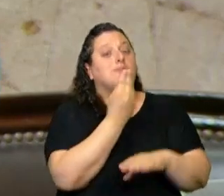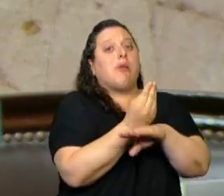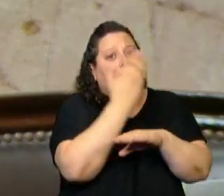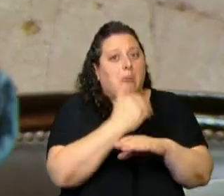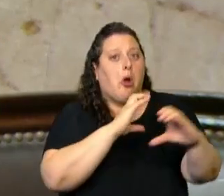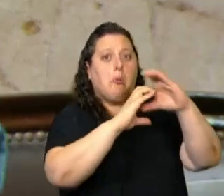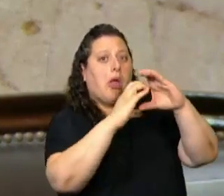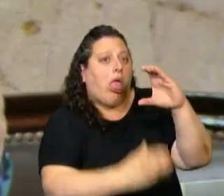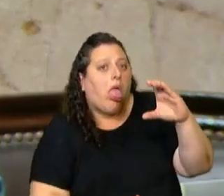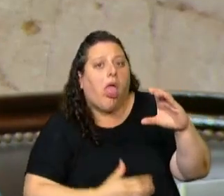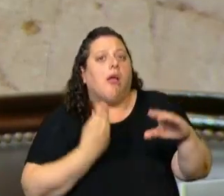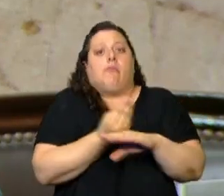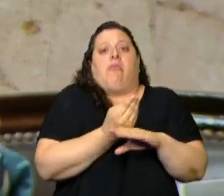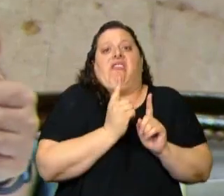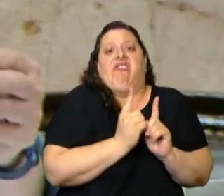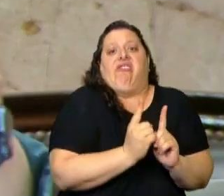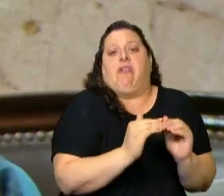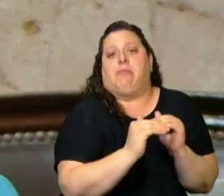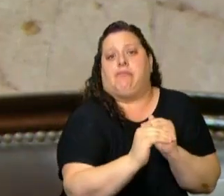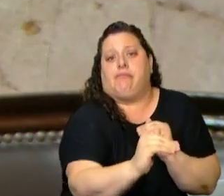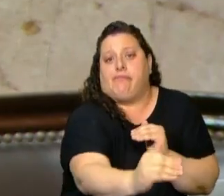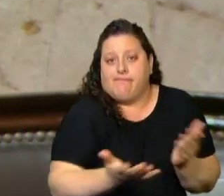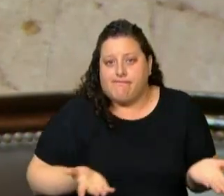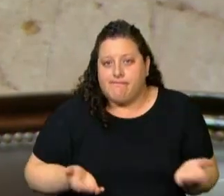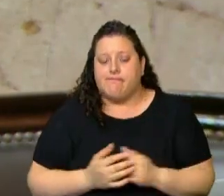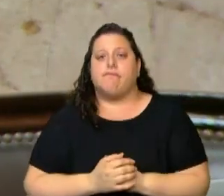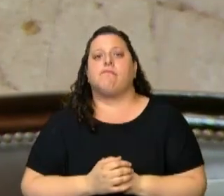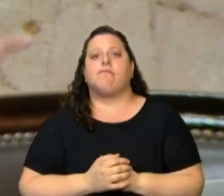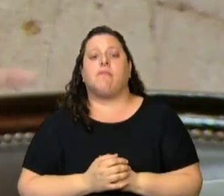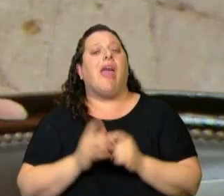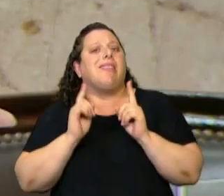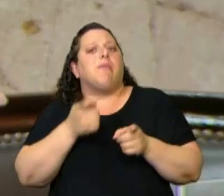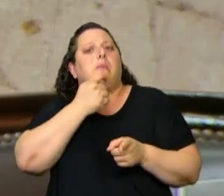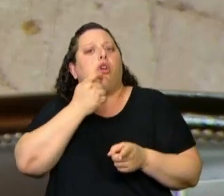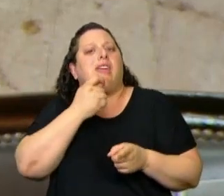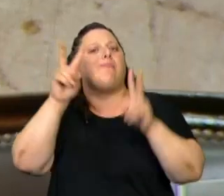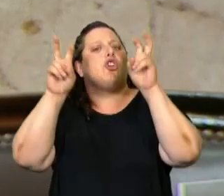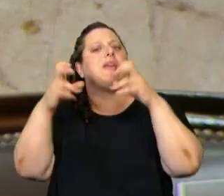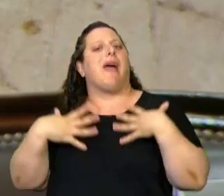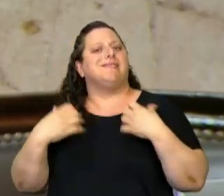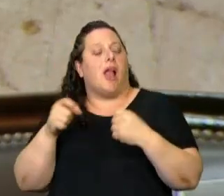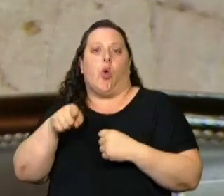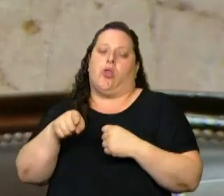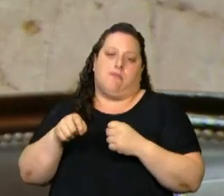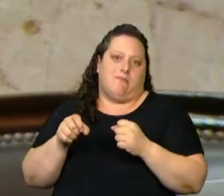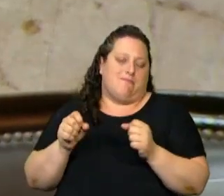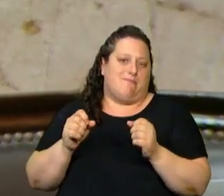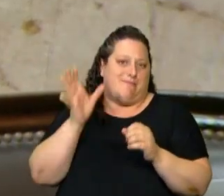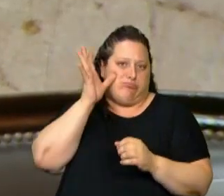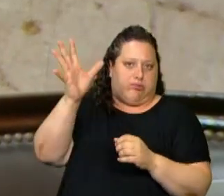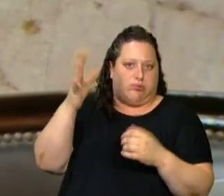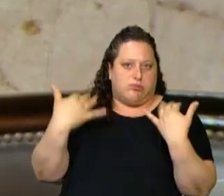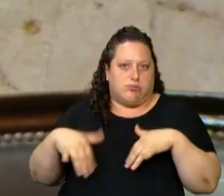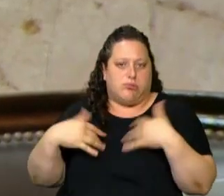corta el desarrollo dentro de ese mismo trabajo de esa persona sorda. También tenemos en el acceso a la salud, te diría que es en el más grave de todos los casos,